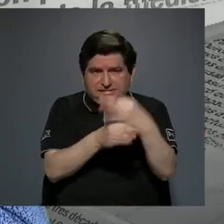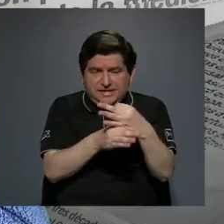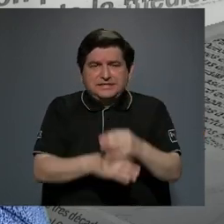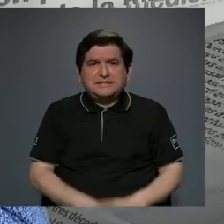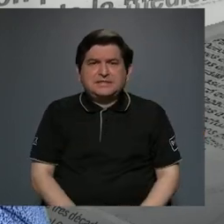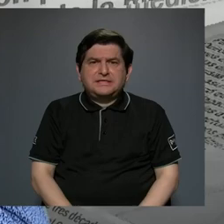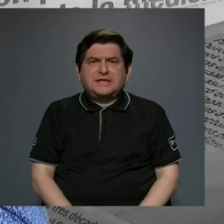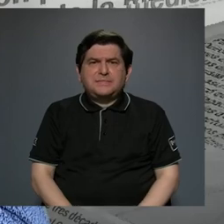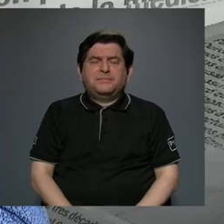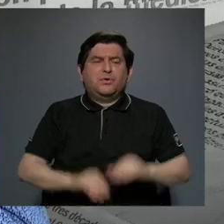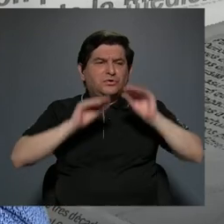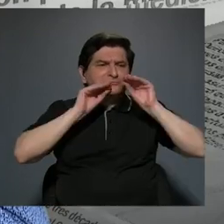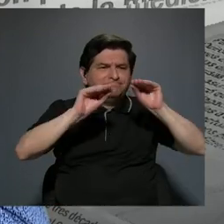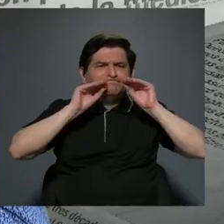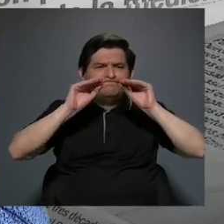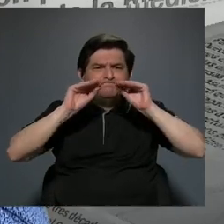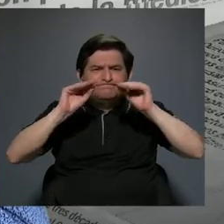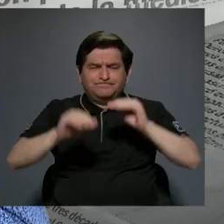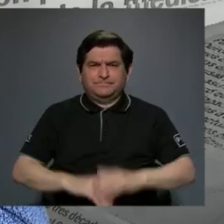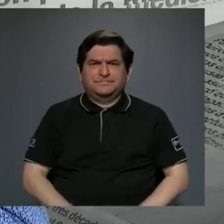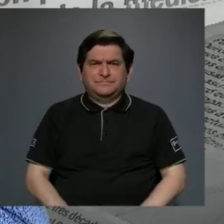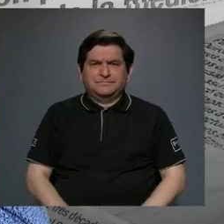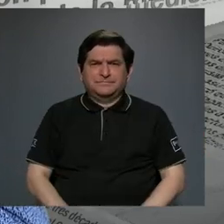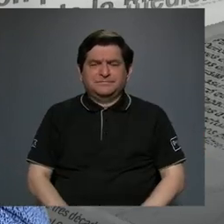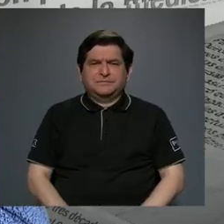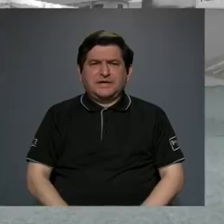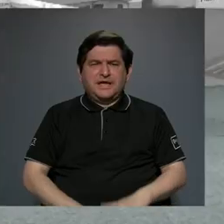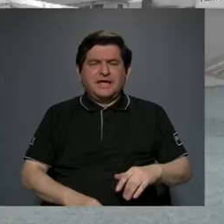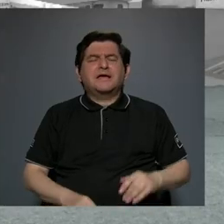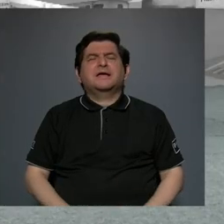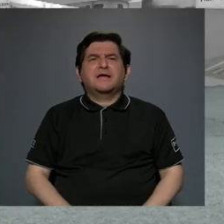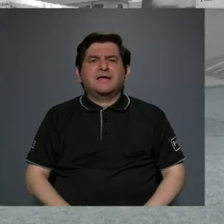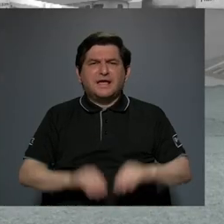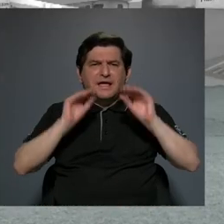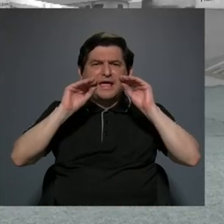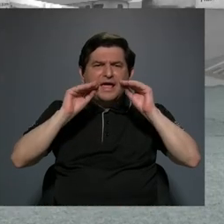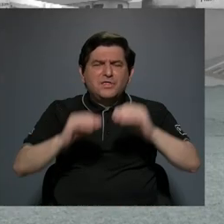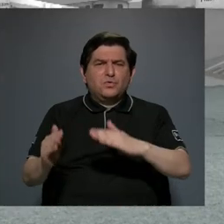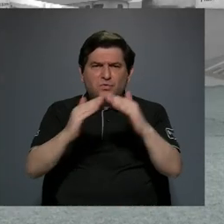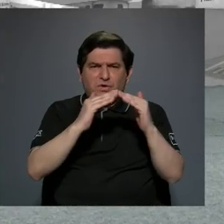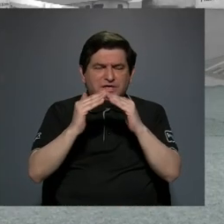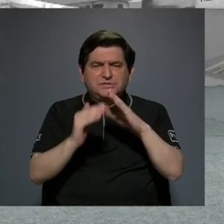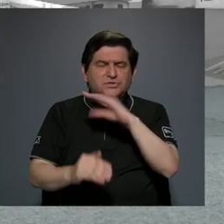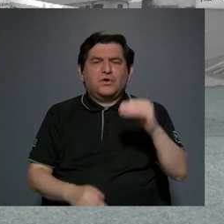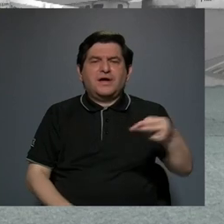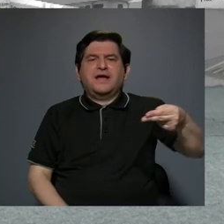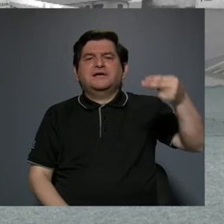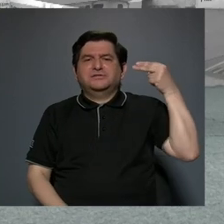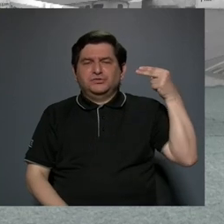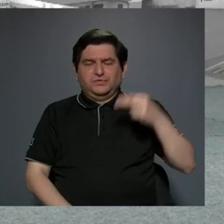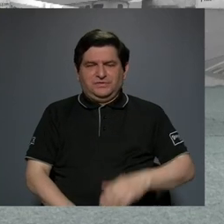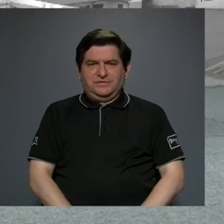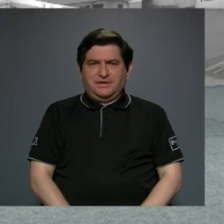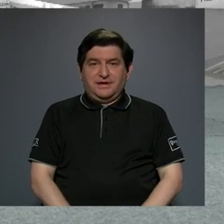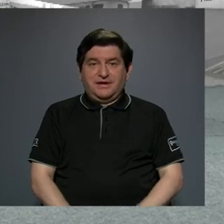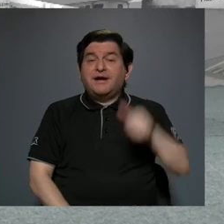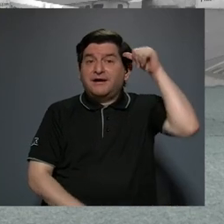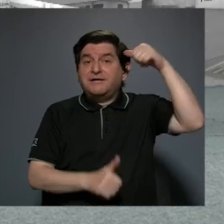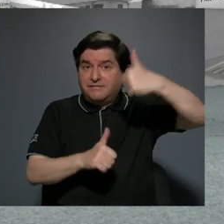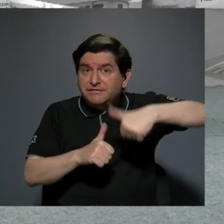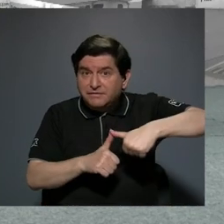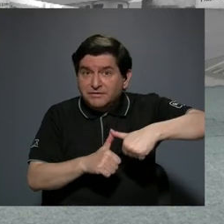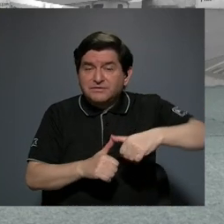el campo de la pedagogía, en cívica o en historia. Así que debemos tener en cuenta